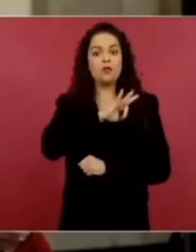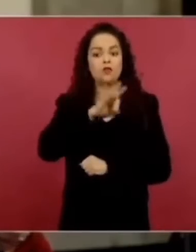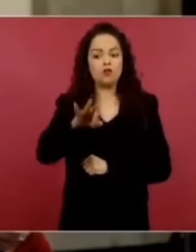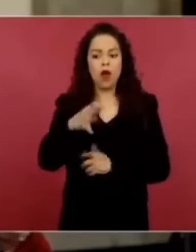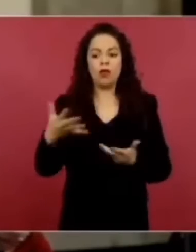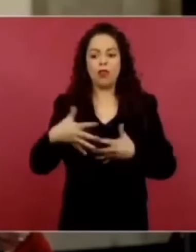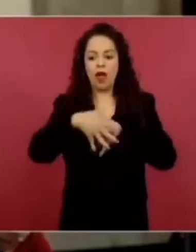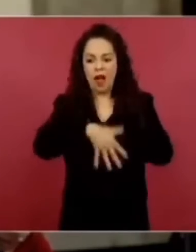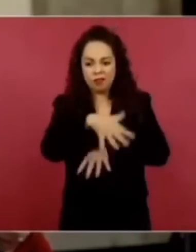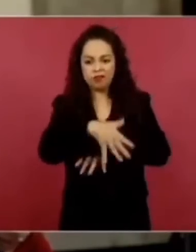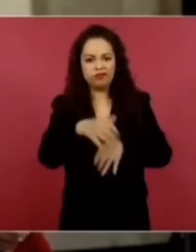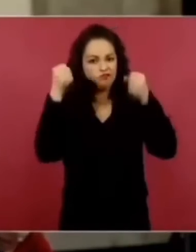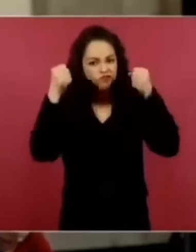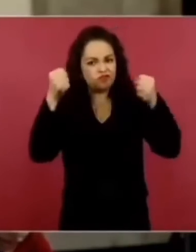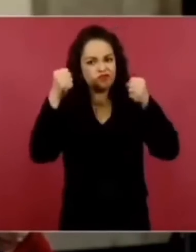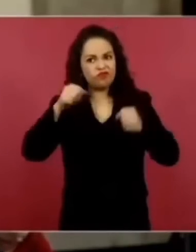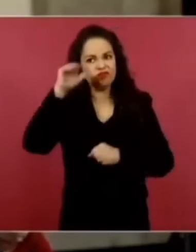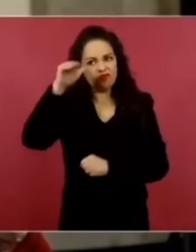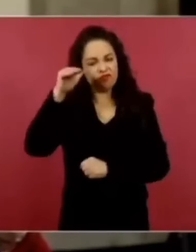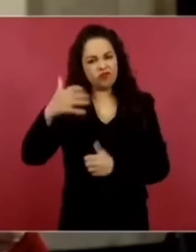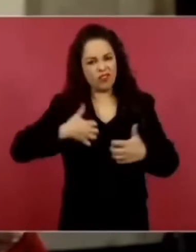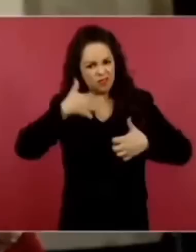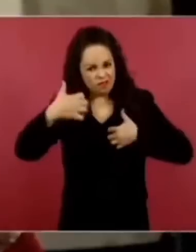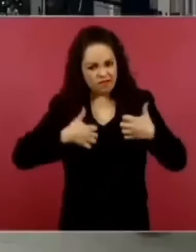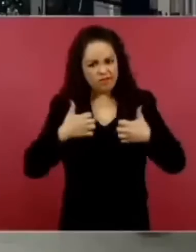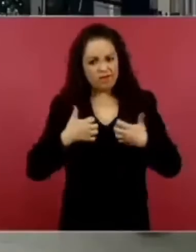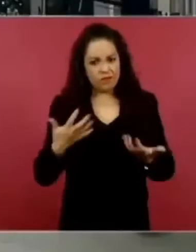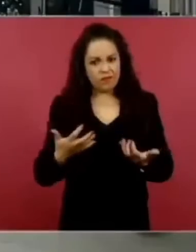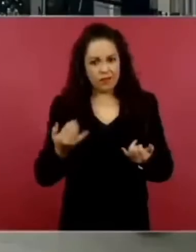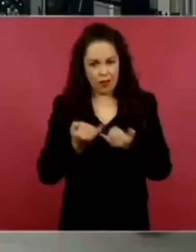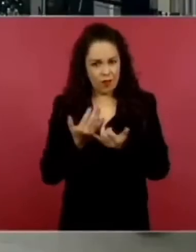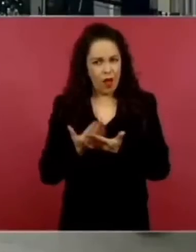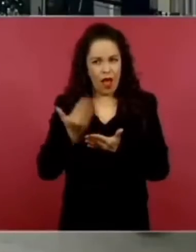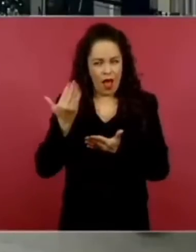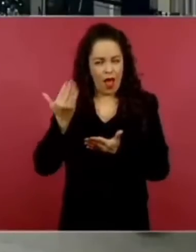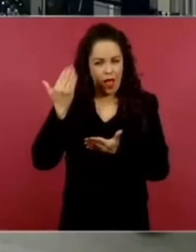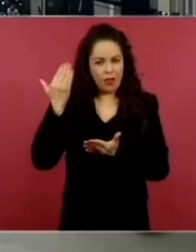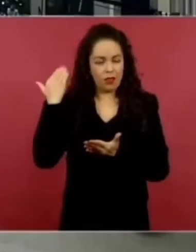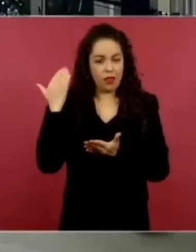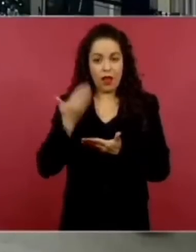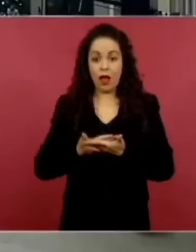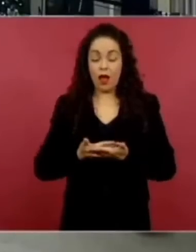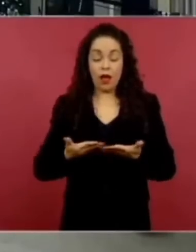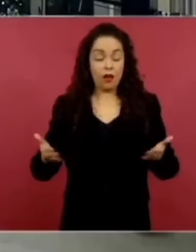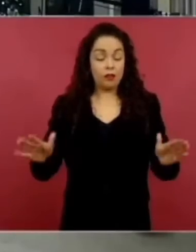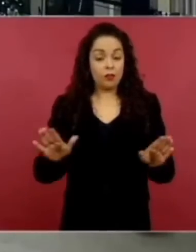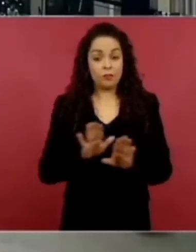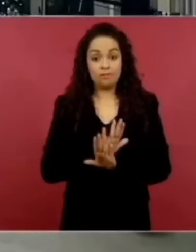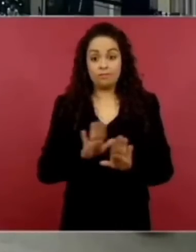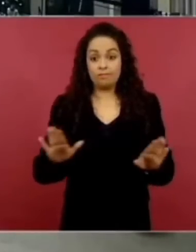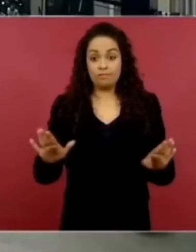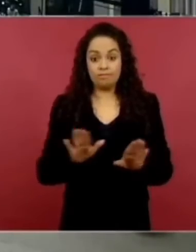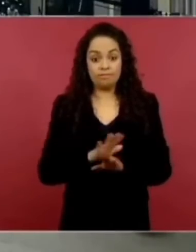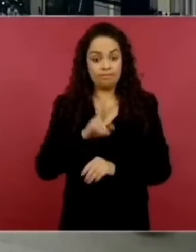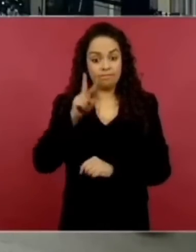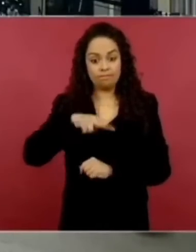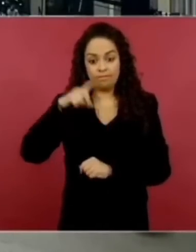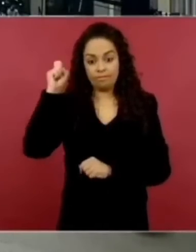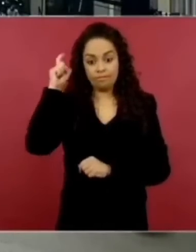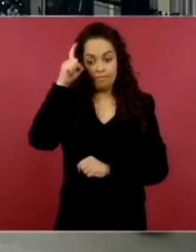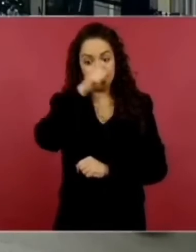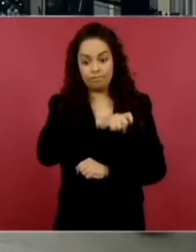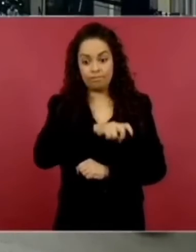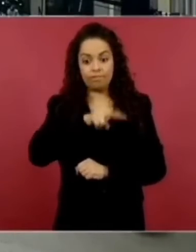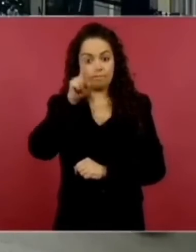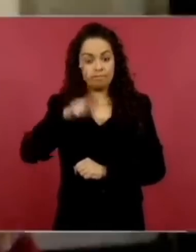a marchas como décadas atrás y como sucedía antes, dicen, bueno, ahora es una condición que nunca